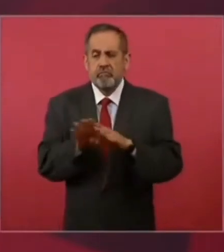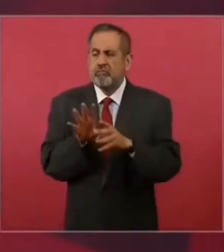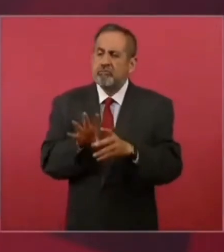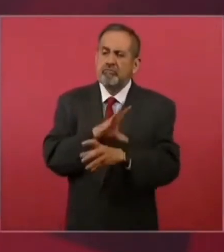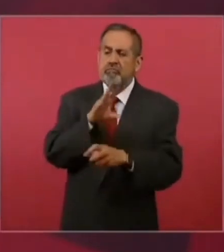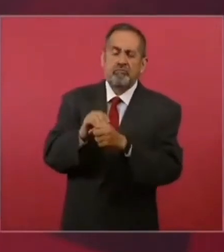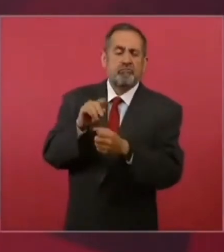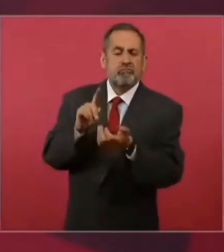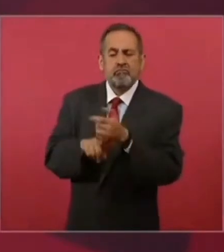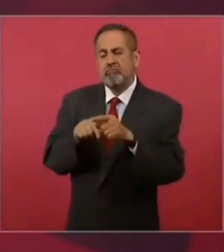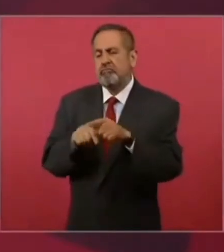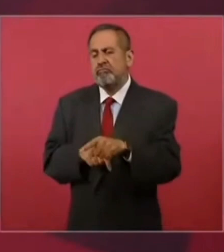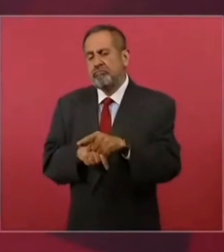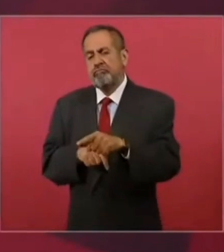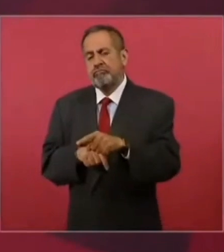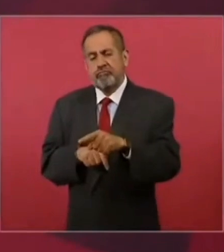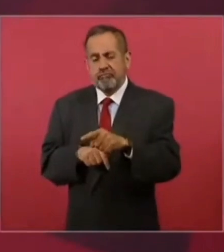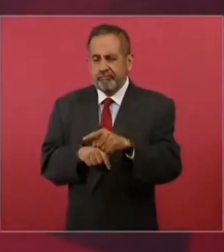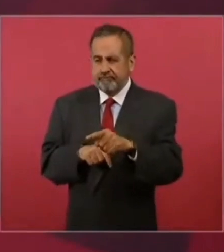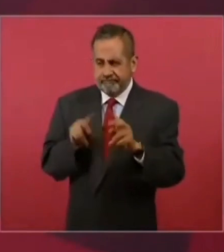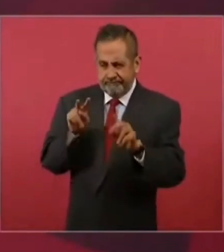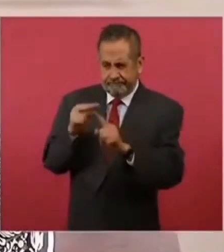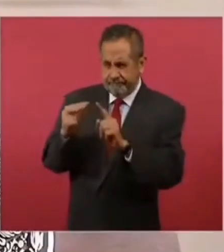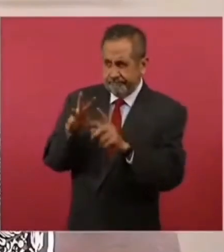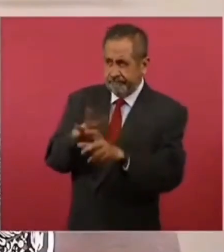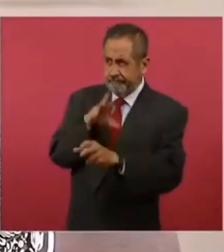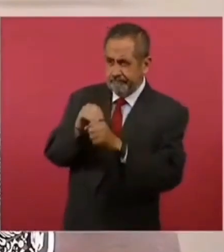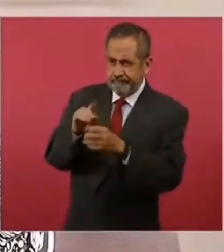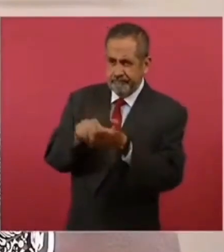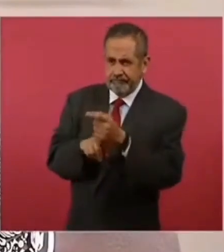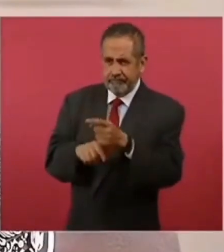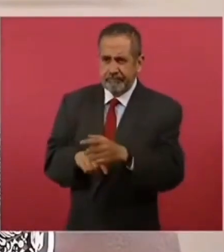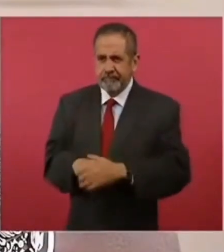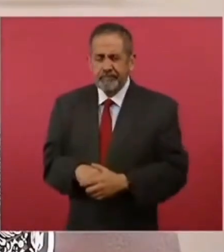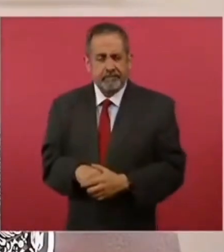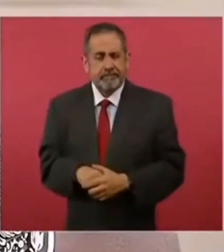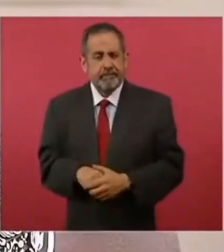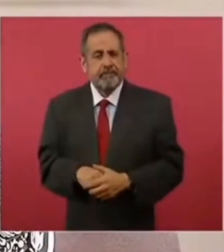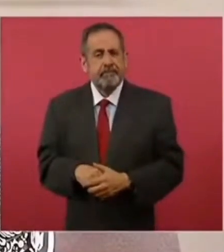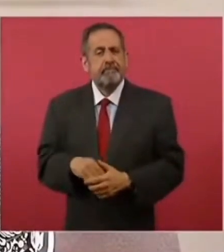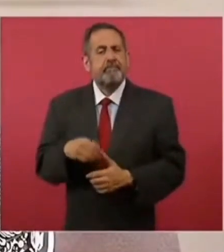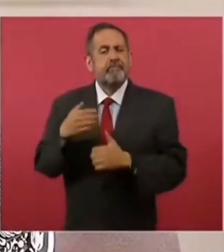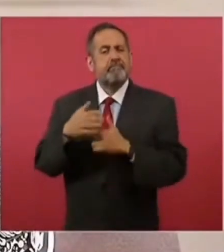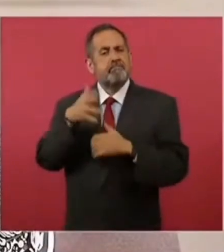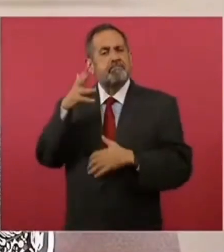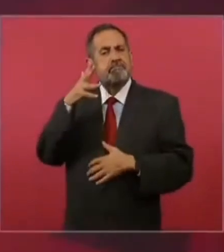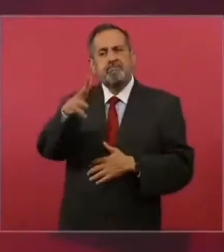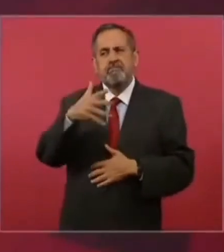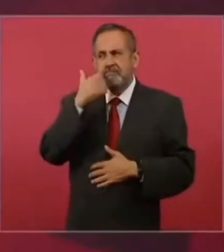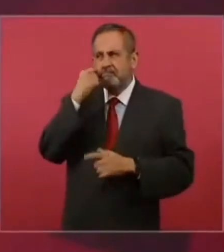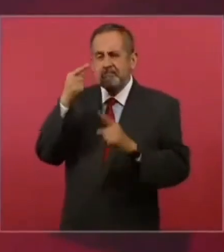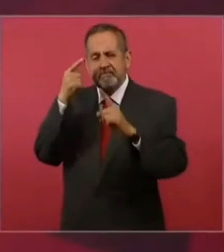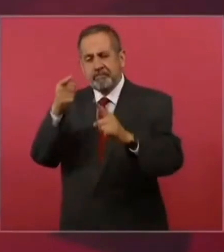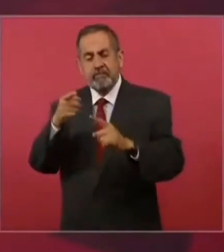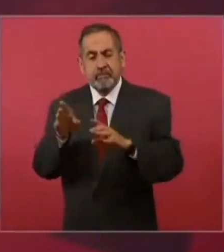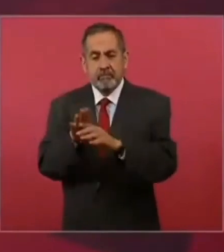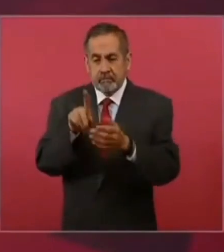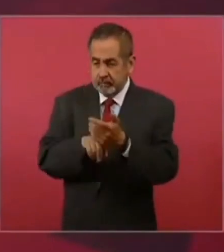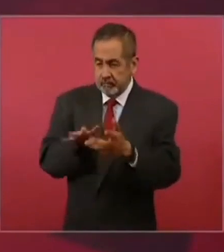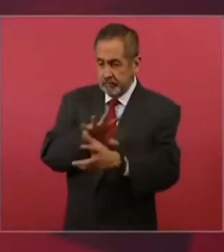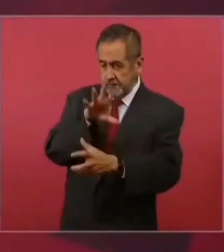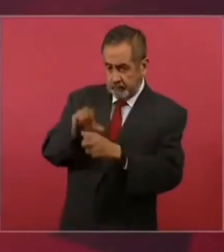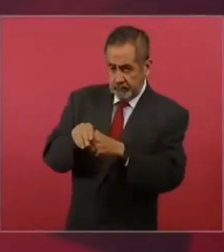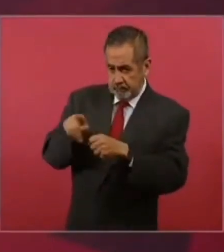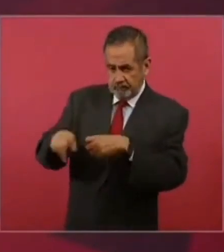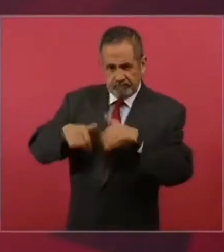visión integral. En el futuro, ¿a qué aspiramos? A que este modelo integral